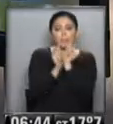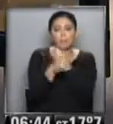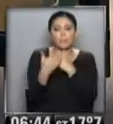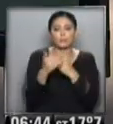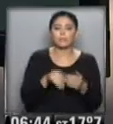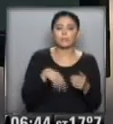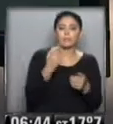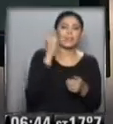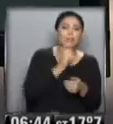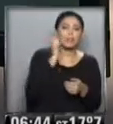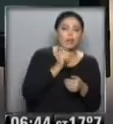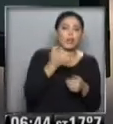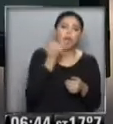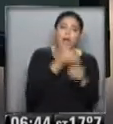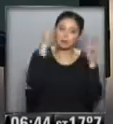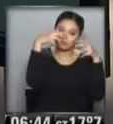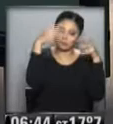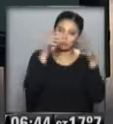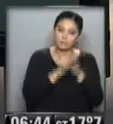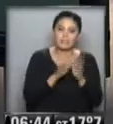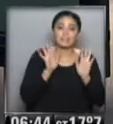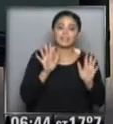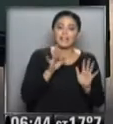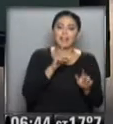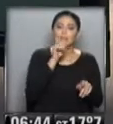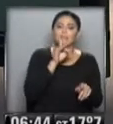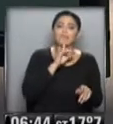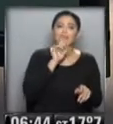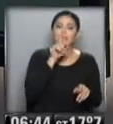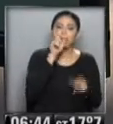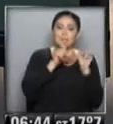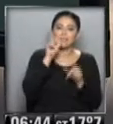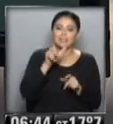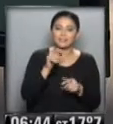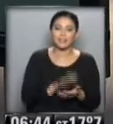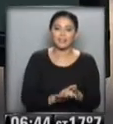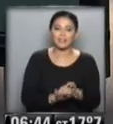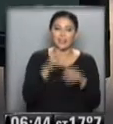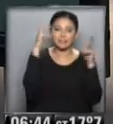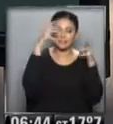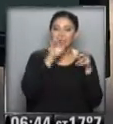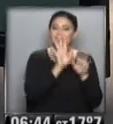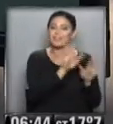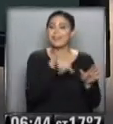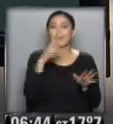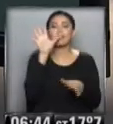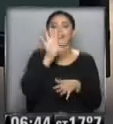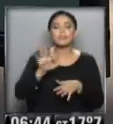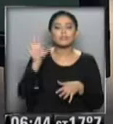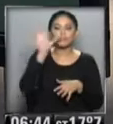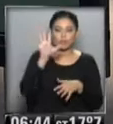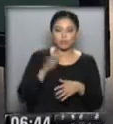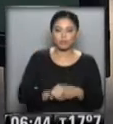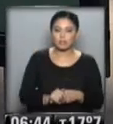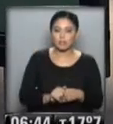precipitación... ...ay, los tucumanitos, las tucumanitas ahí... ...la tucumana del norte, con Luis... ...bueno, en el noreste,